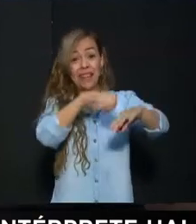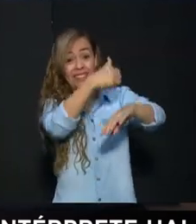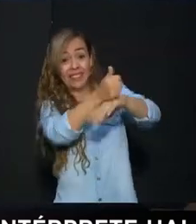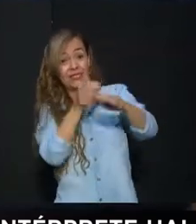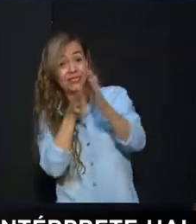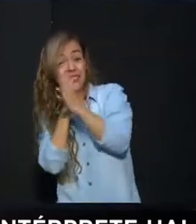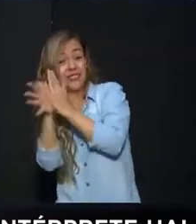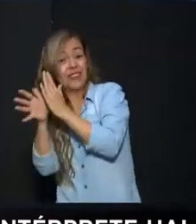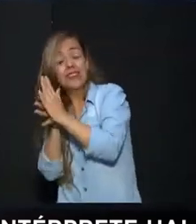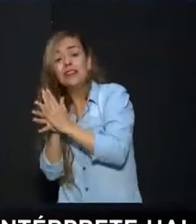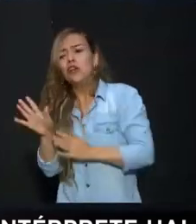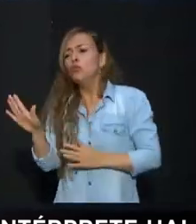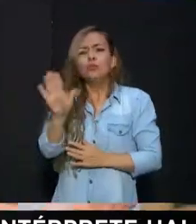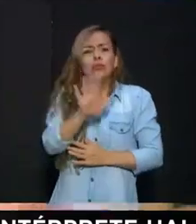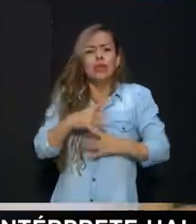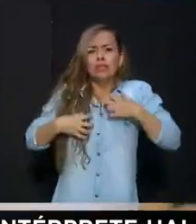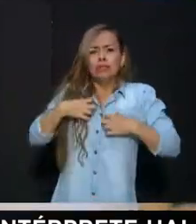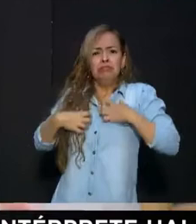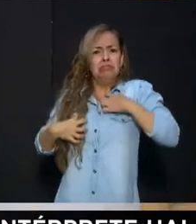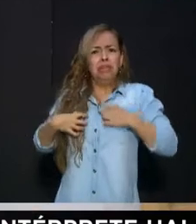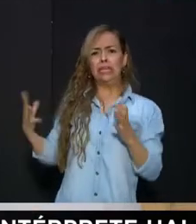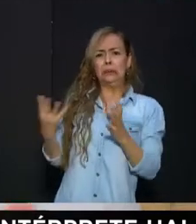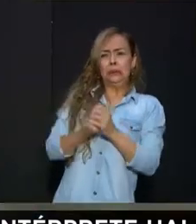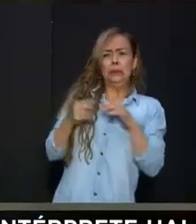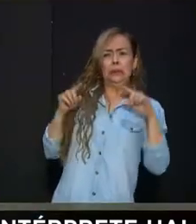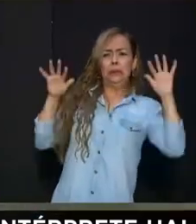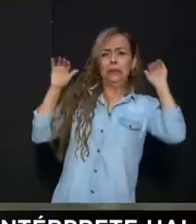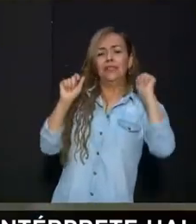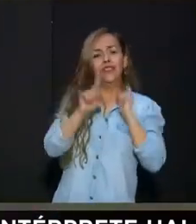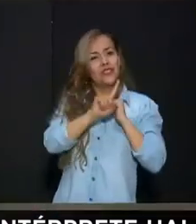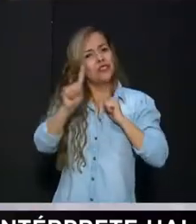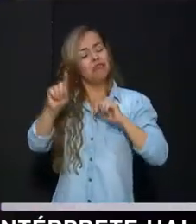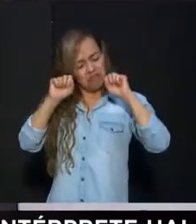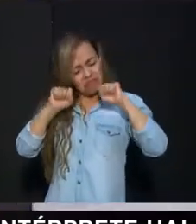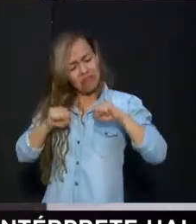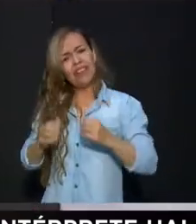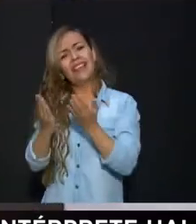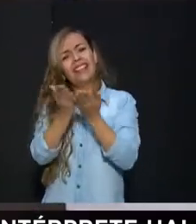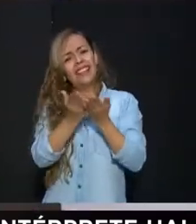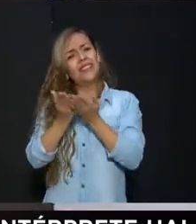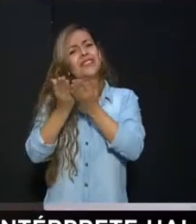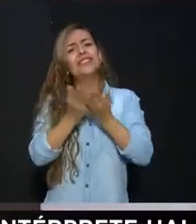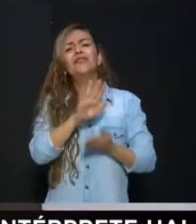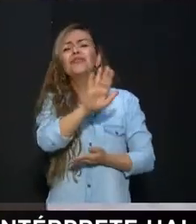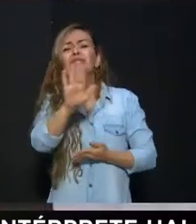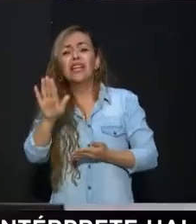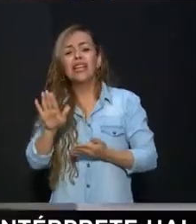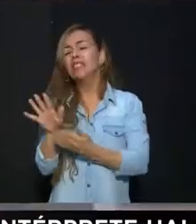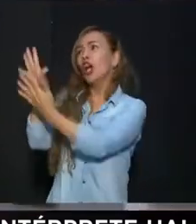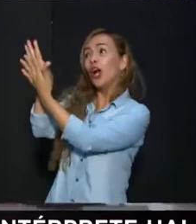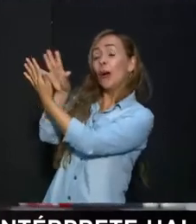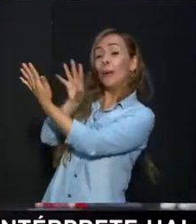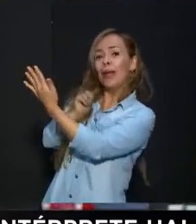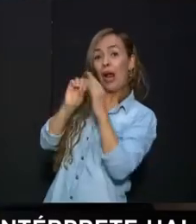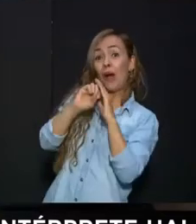Antonio No sientan miedo Por creer en la inclusión Que es el fundamento De la educación Y sigan el ejemplo De fe y